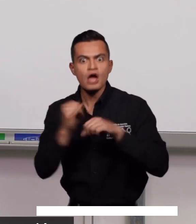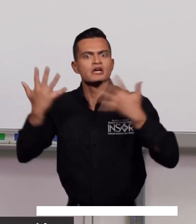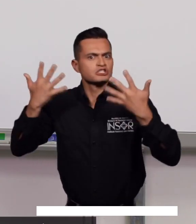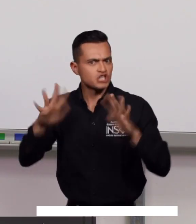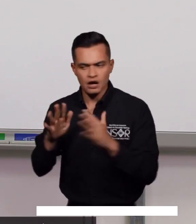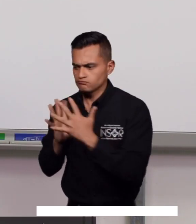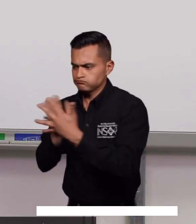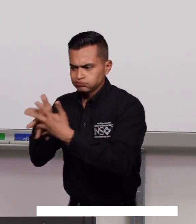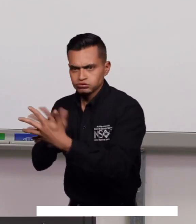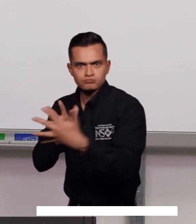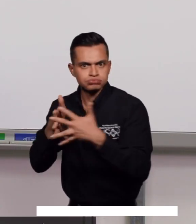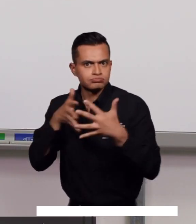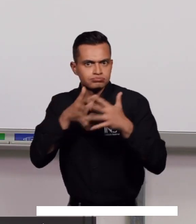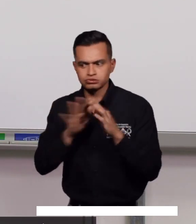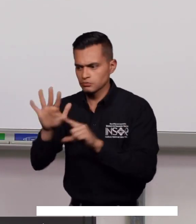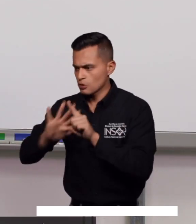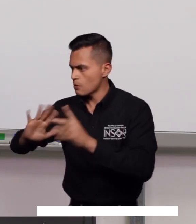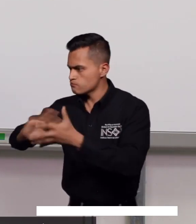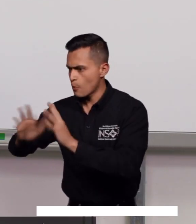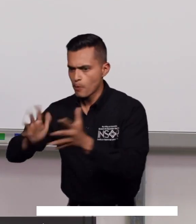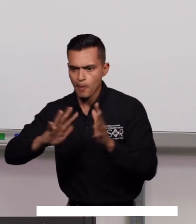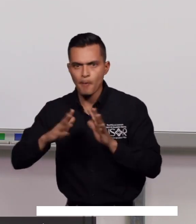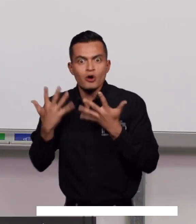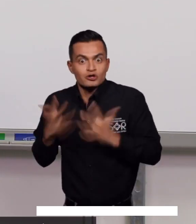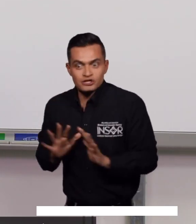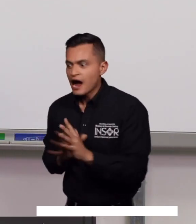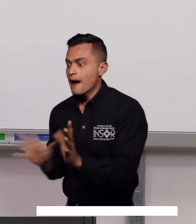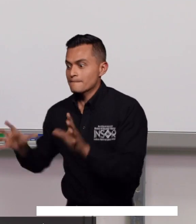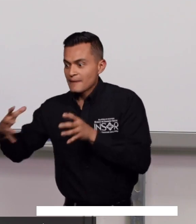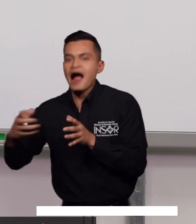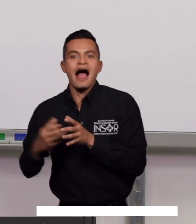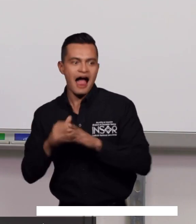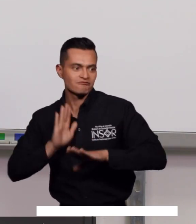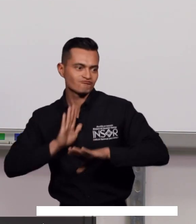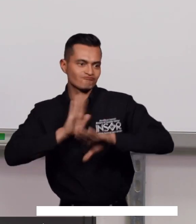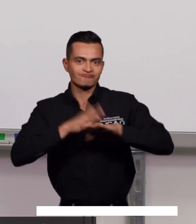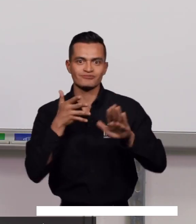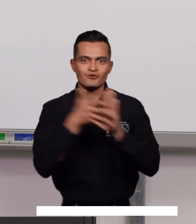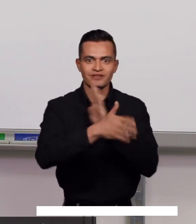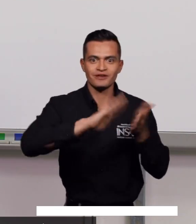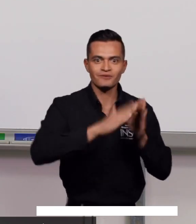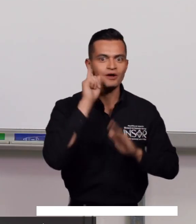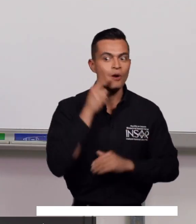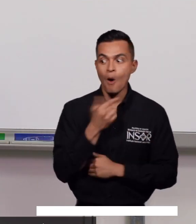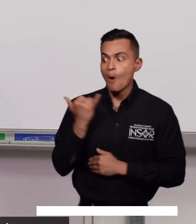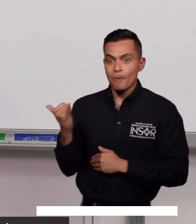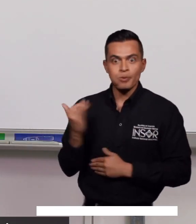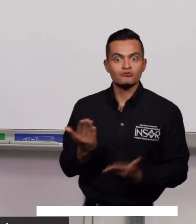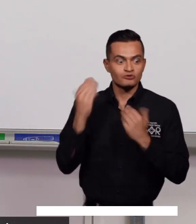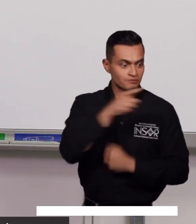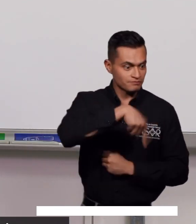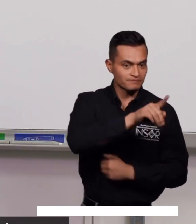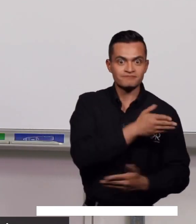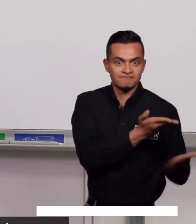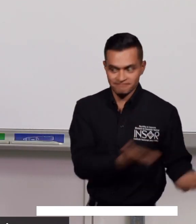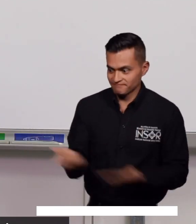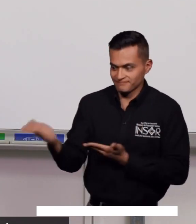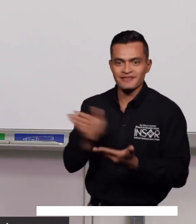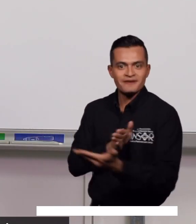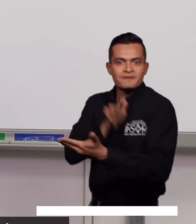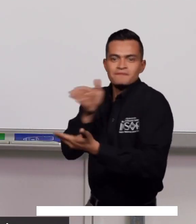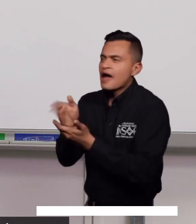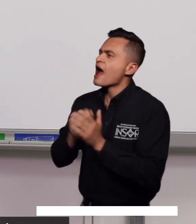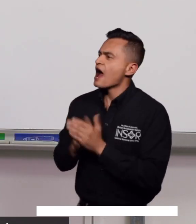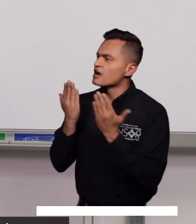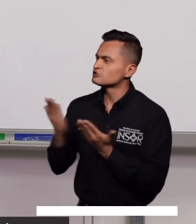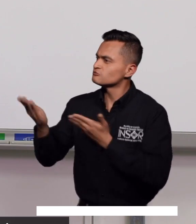instituciones que ya cuentan con ajustes razonables y le comentamos a la población sorda acerca de esta situación para que puedan acercarse a esas